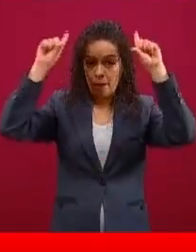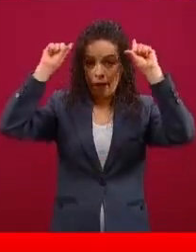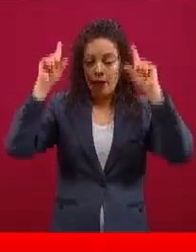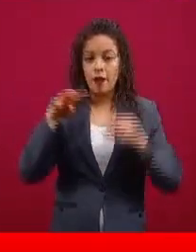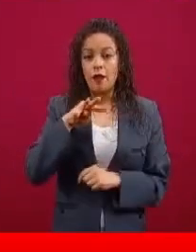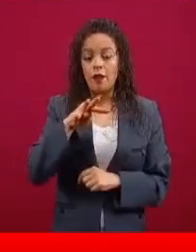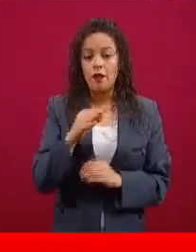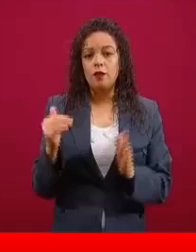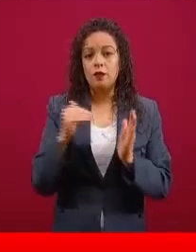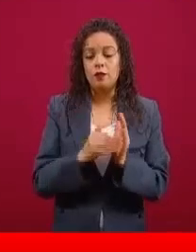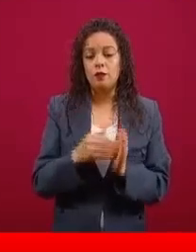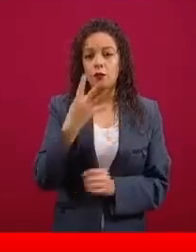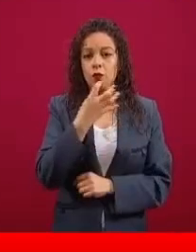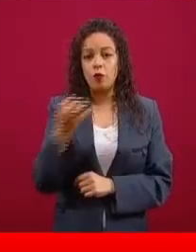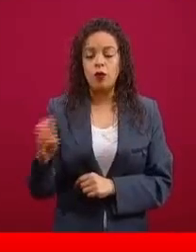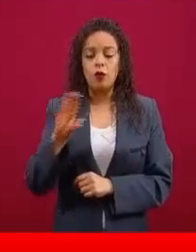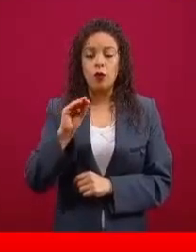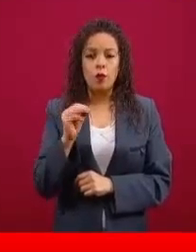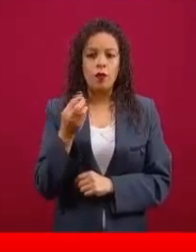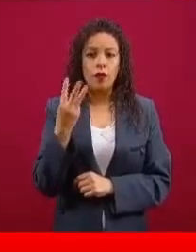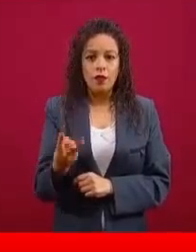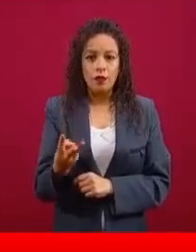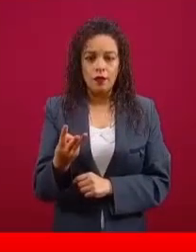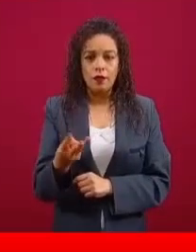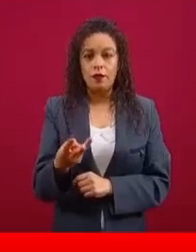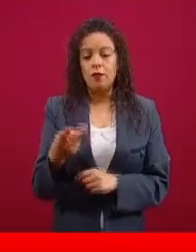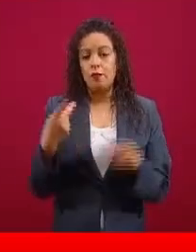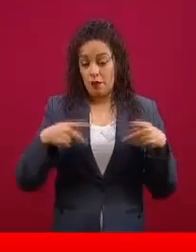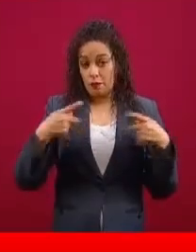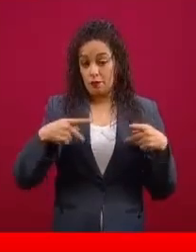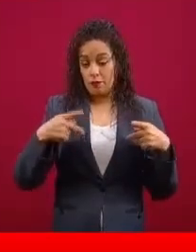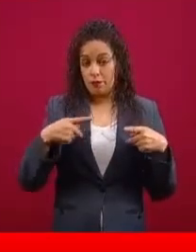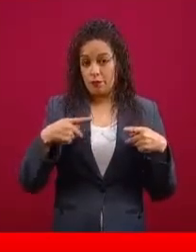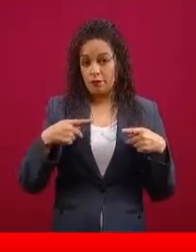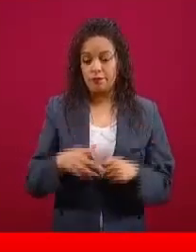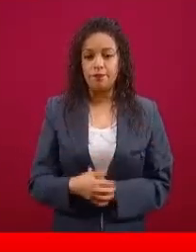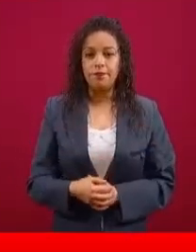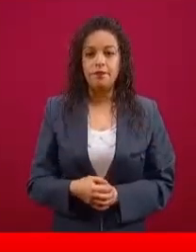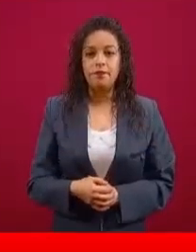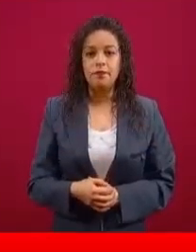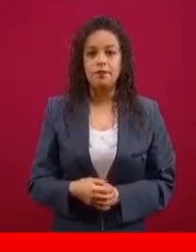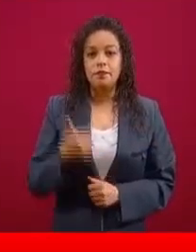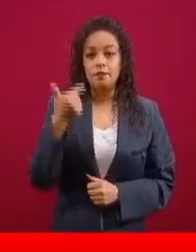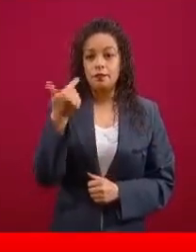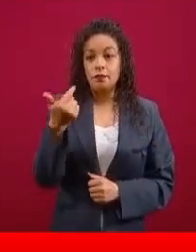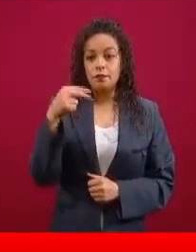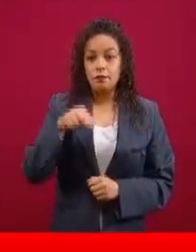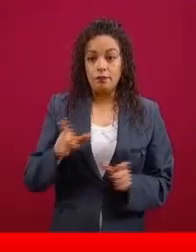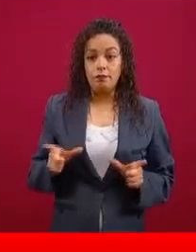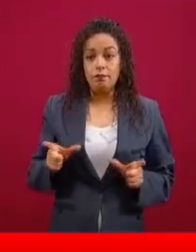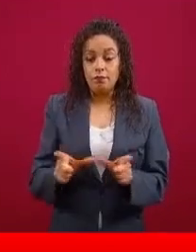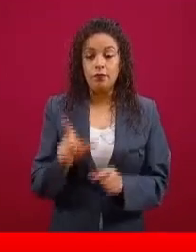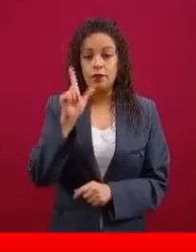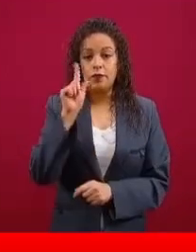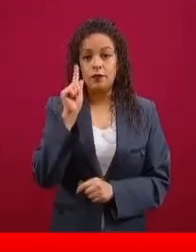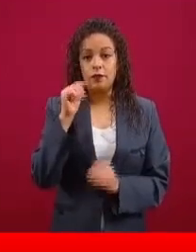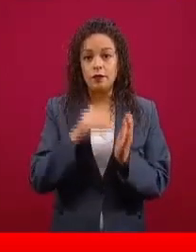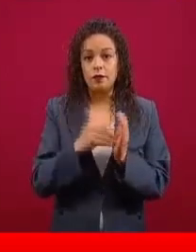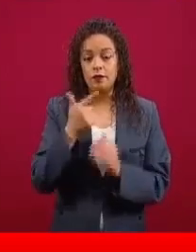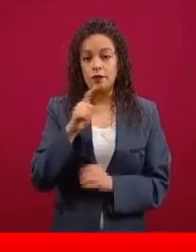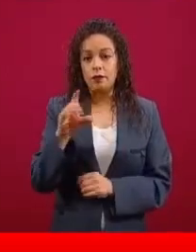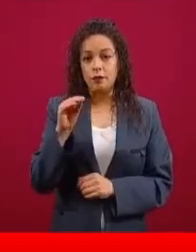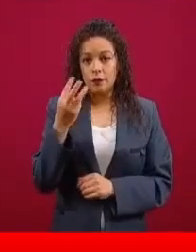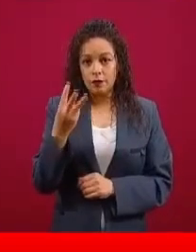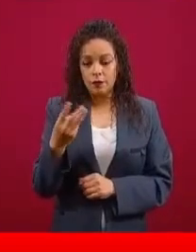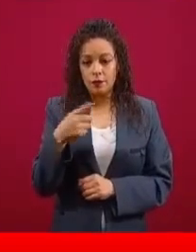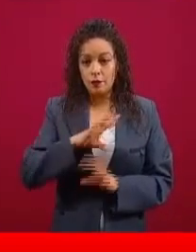.493 hombres, la Guardia Nacional 70.793, haciendo un